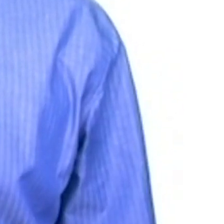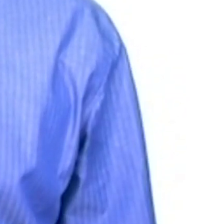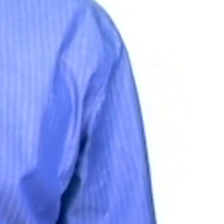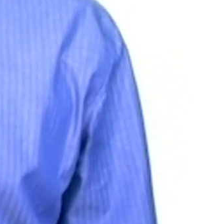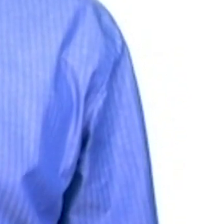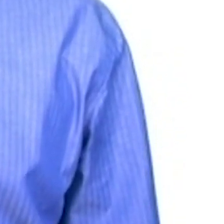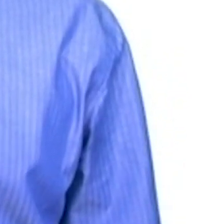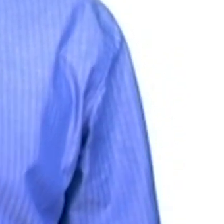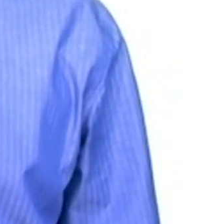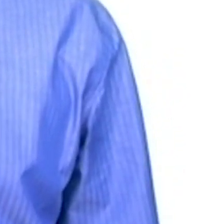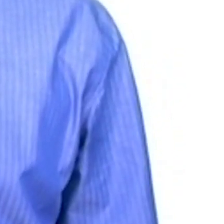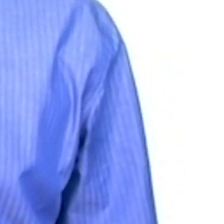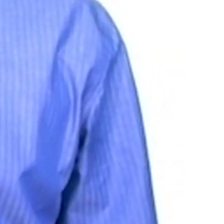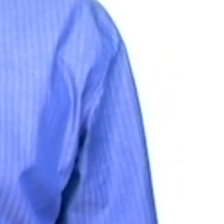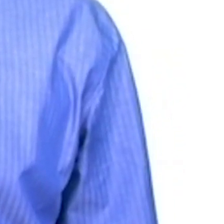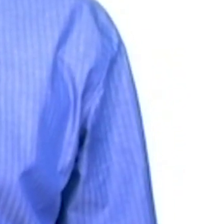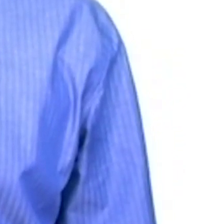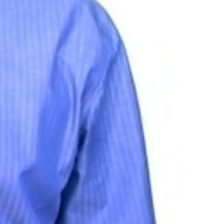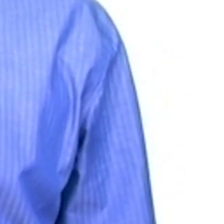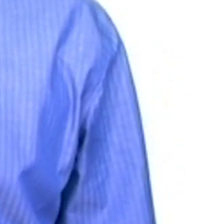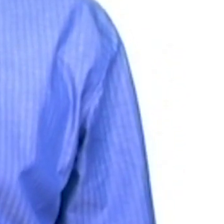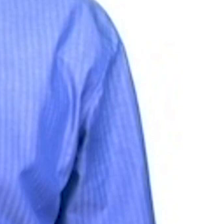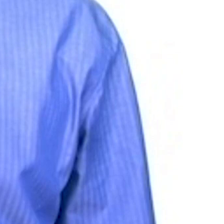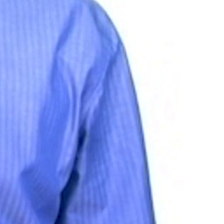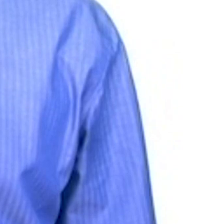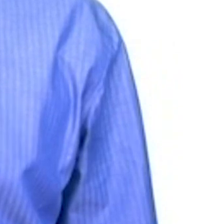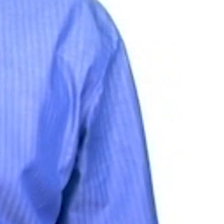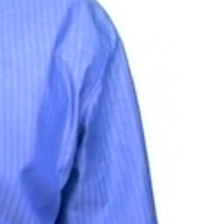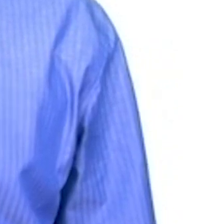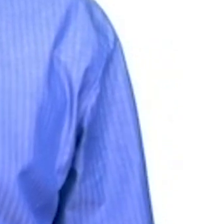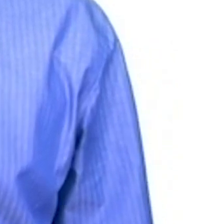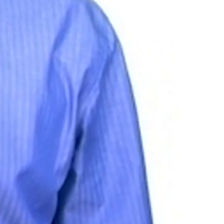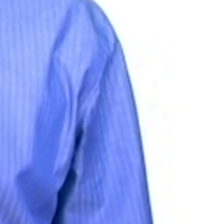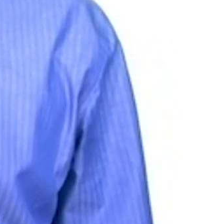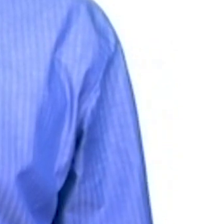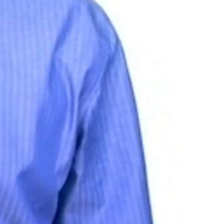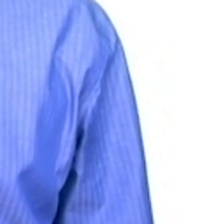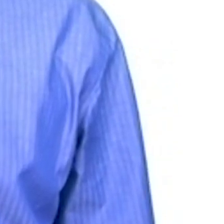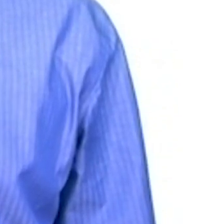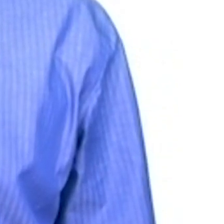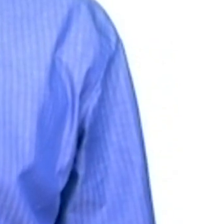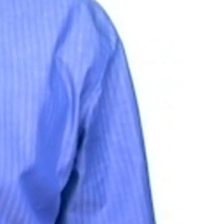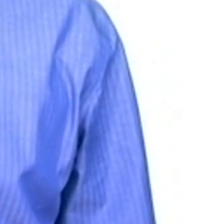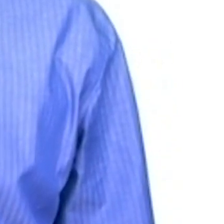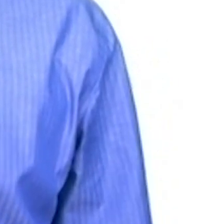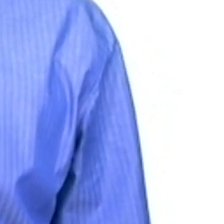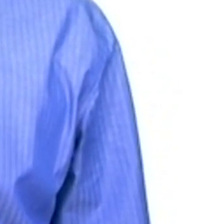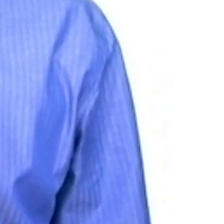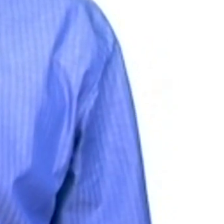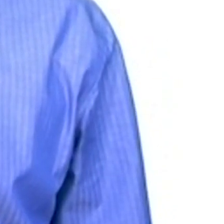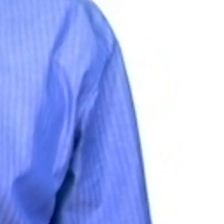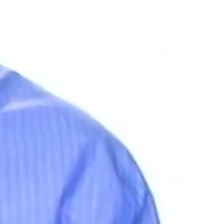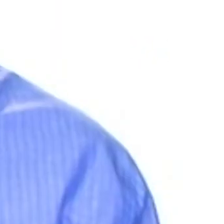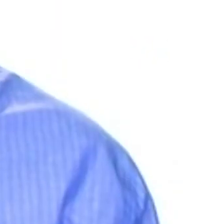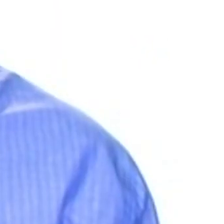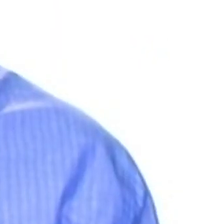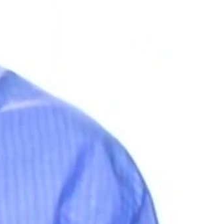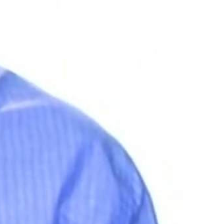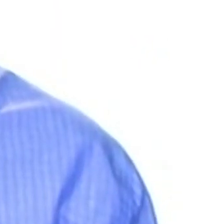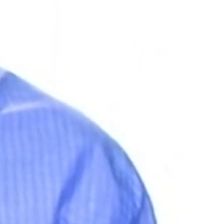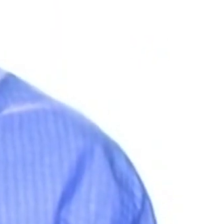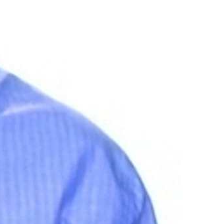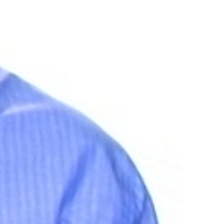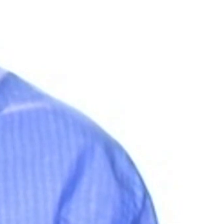esta realidad con todos los participantes. Así les permitirá ser tomados en cuenta y esto aumentará el espíritu de equipo. Sea